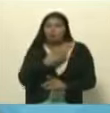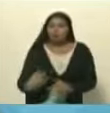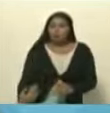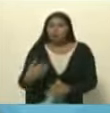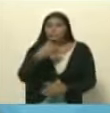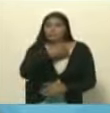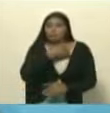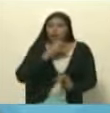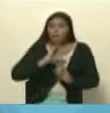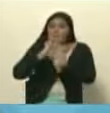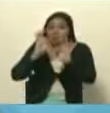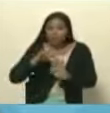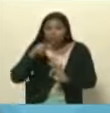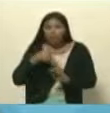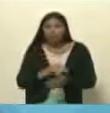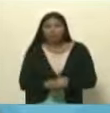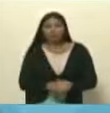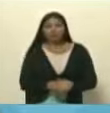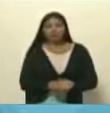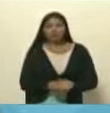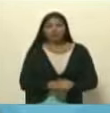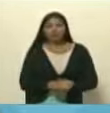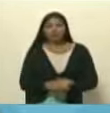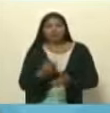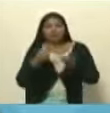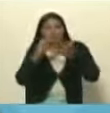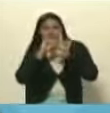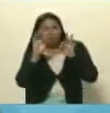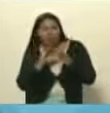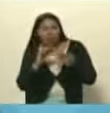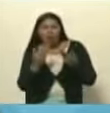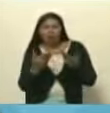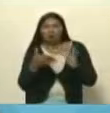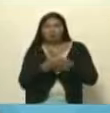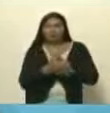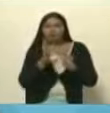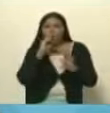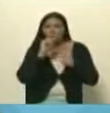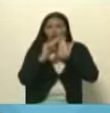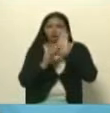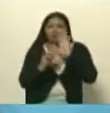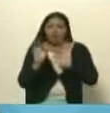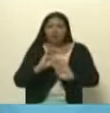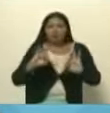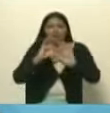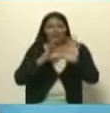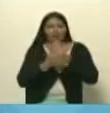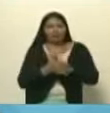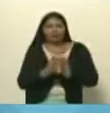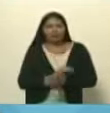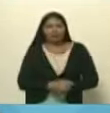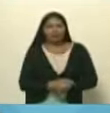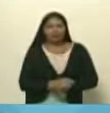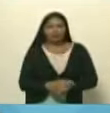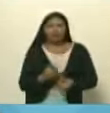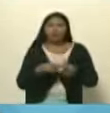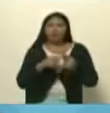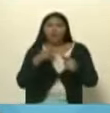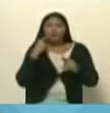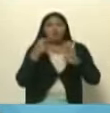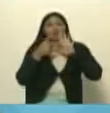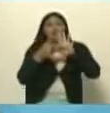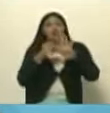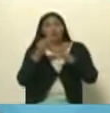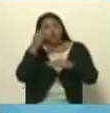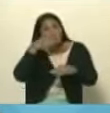y empezó allí una serie de irregularidades totalmente anticonstitucionales pero también dimos muestras como